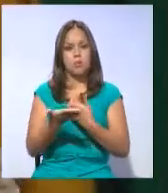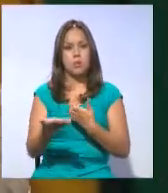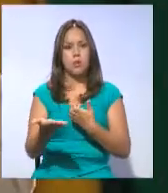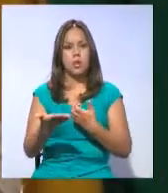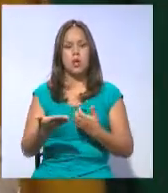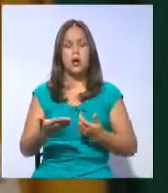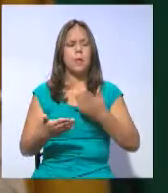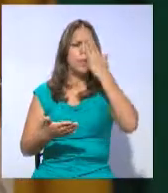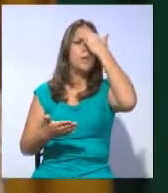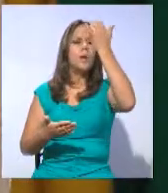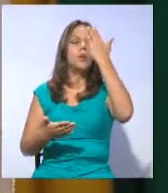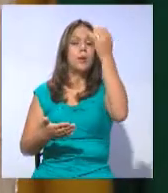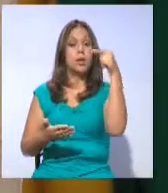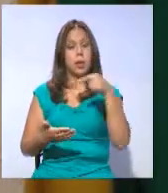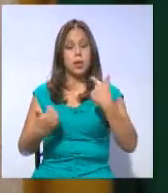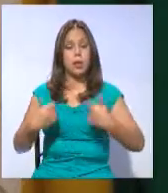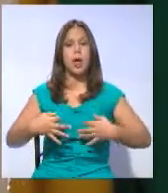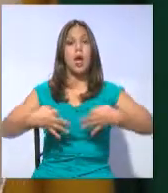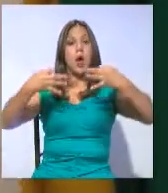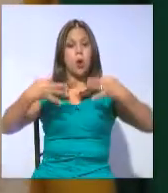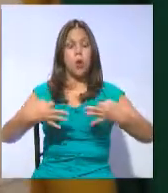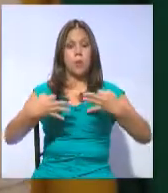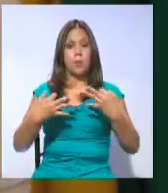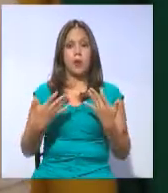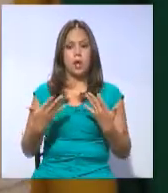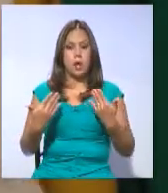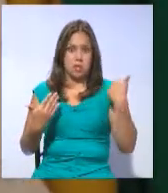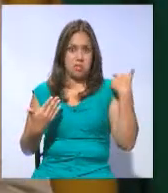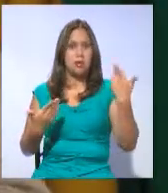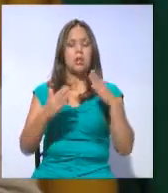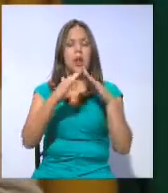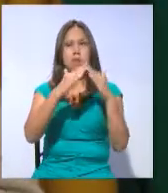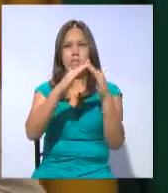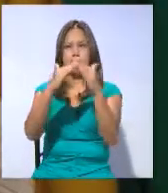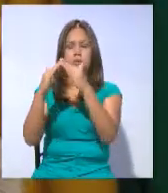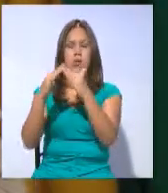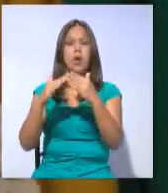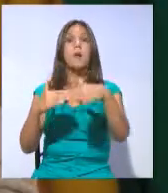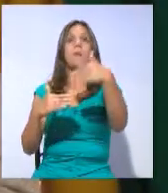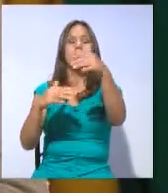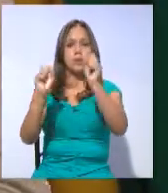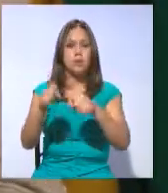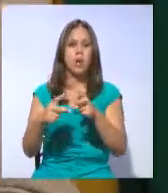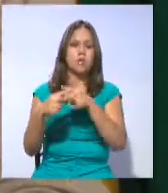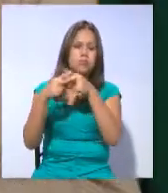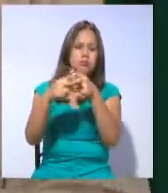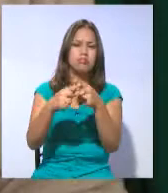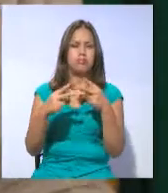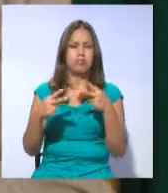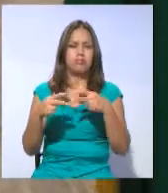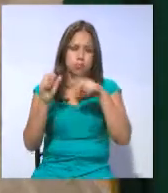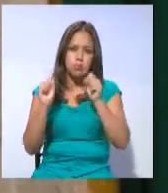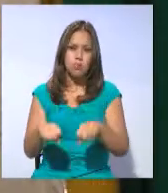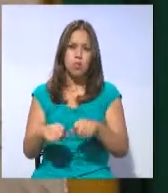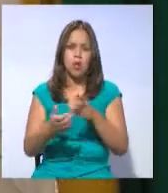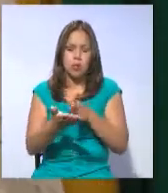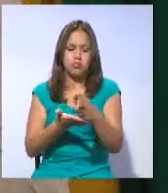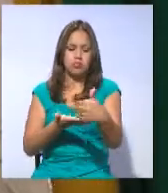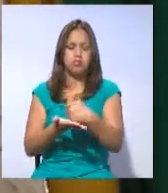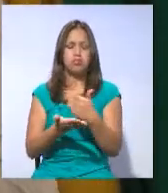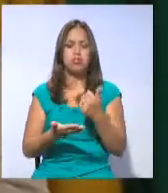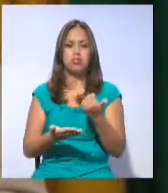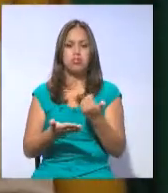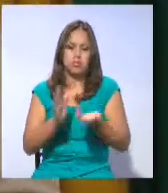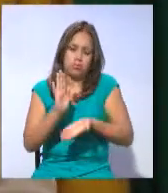¿Por qué? Porque al final, cuando yo compro una vivienda, o puedo obtener acceso a una vivienda, más adelante voy a tener acceso al crédito, más adelante voy a poder tener acceso a crecer